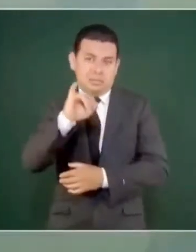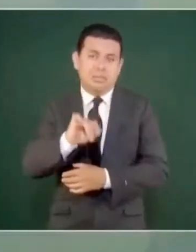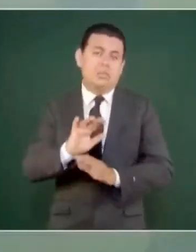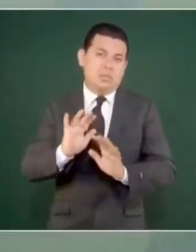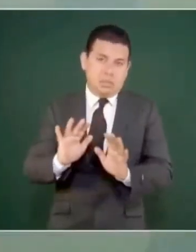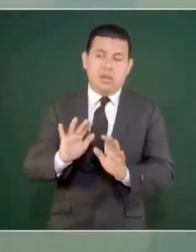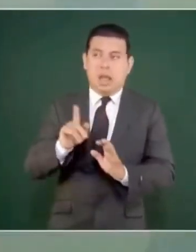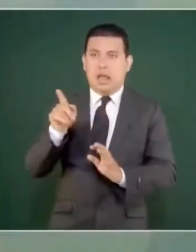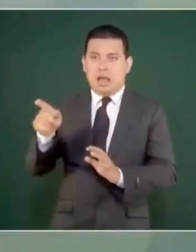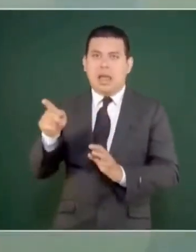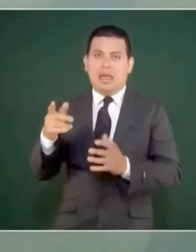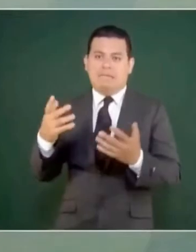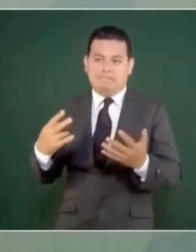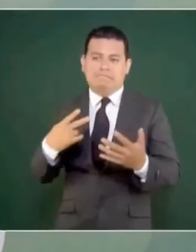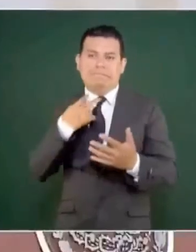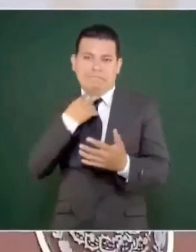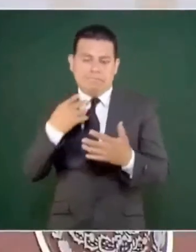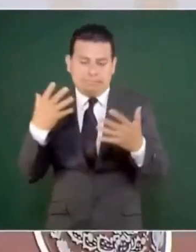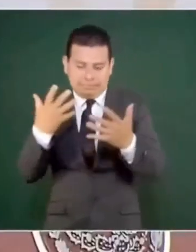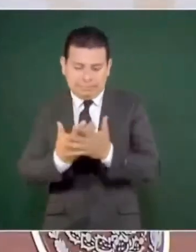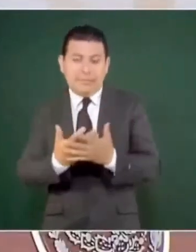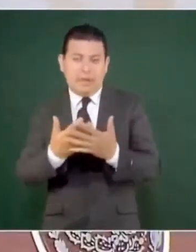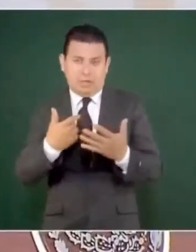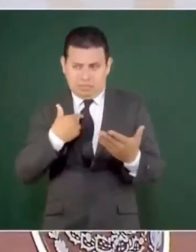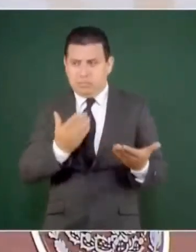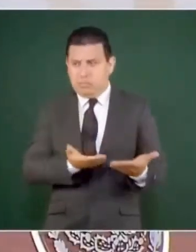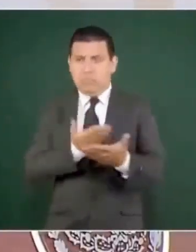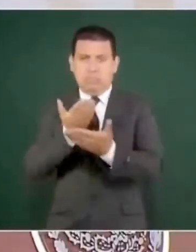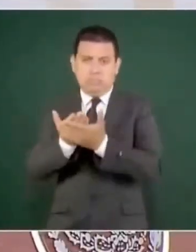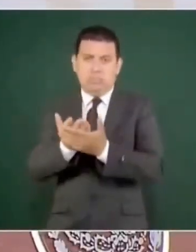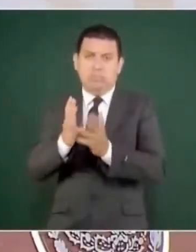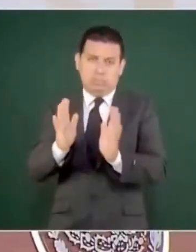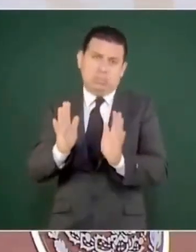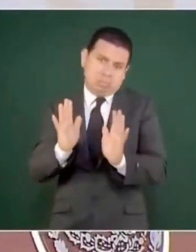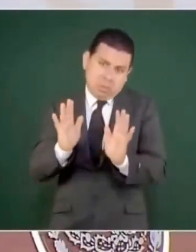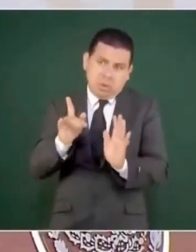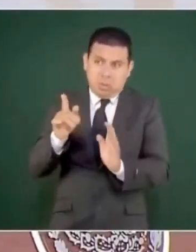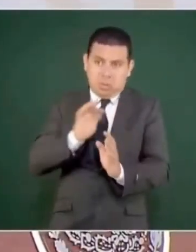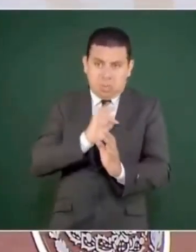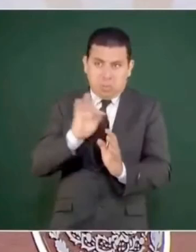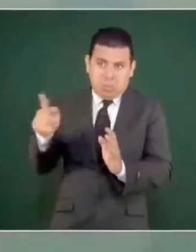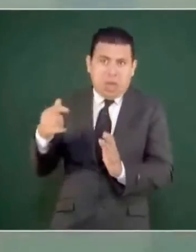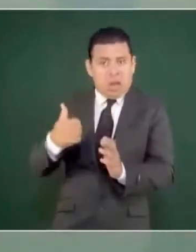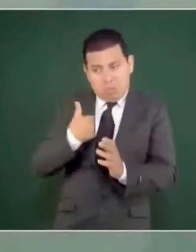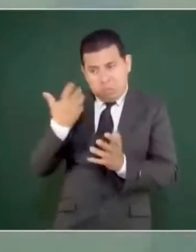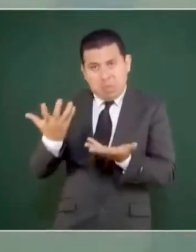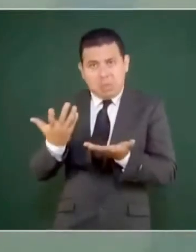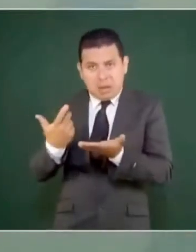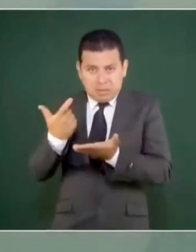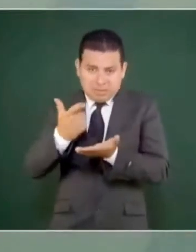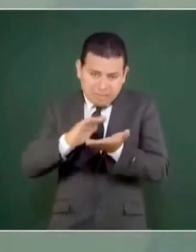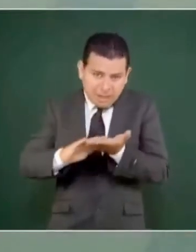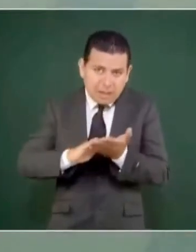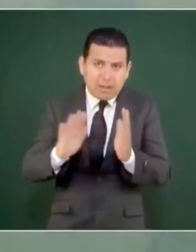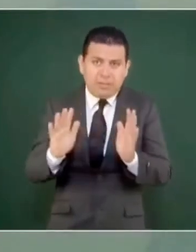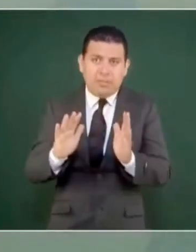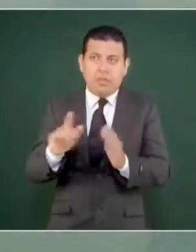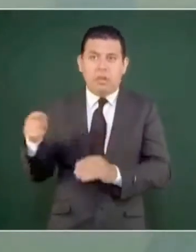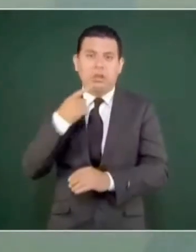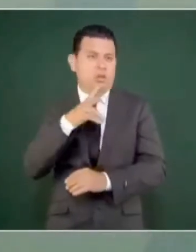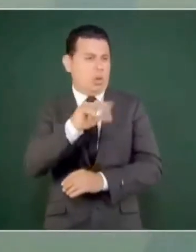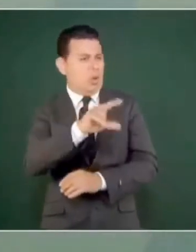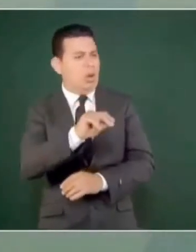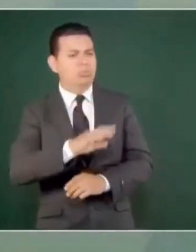que Ricardo rechaza, dice no,